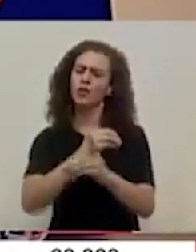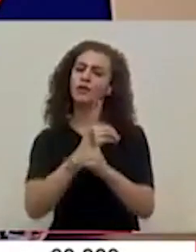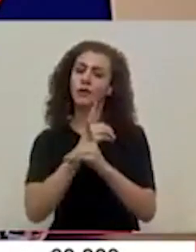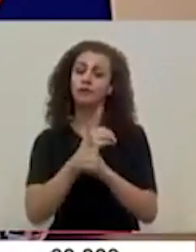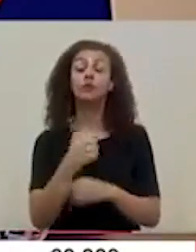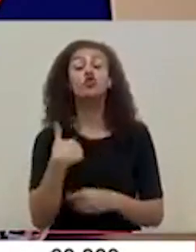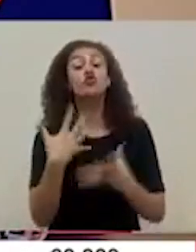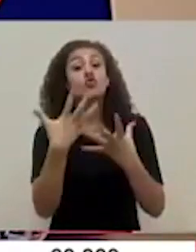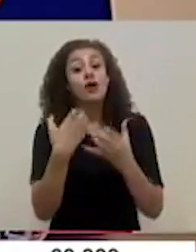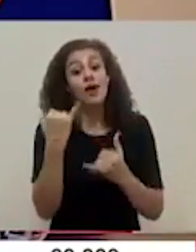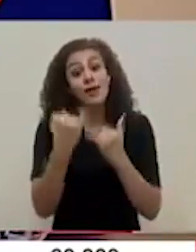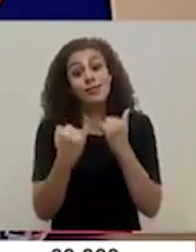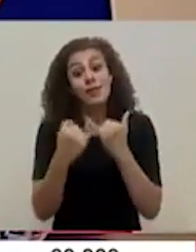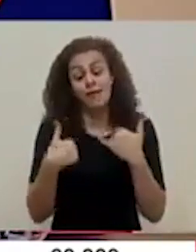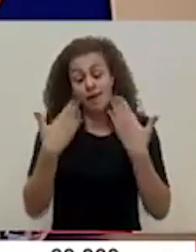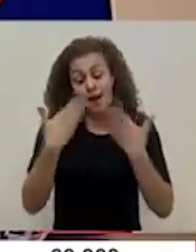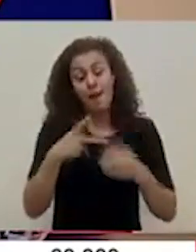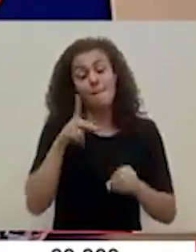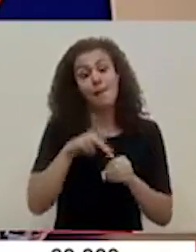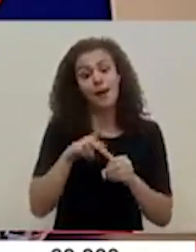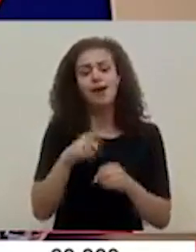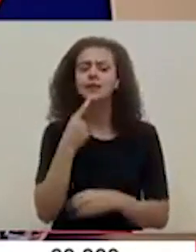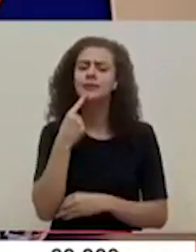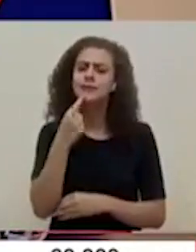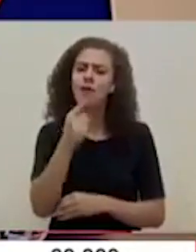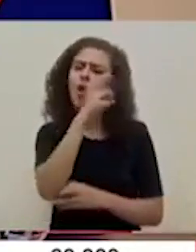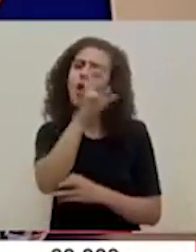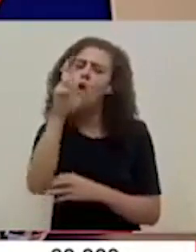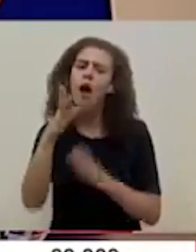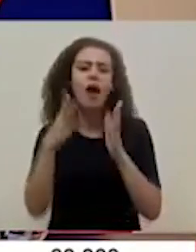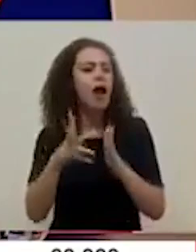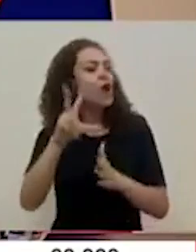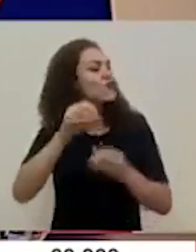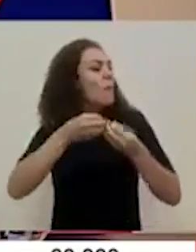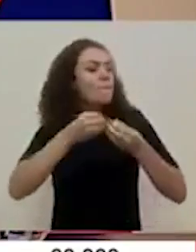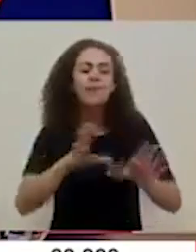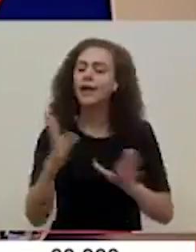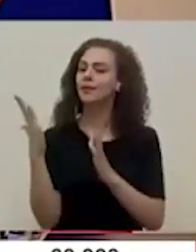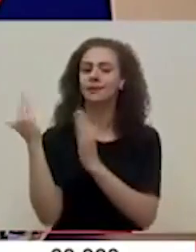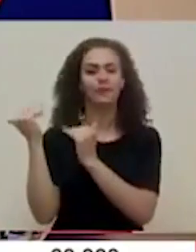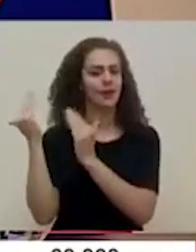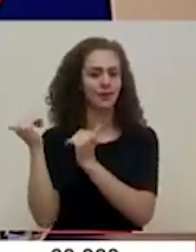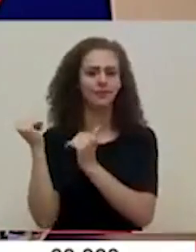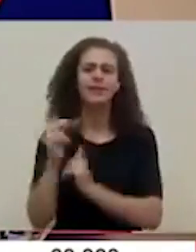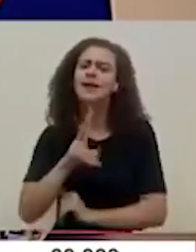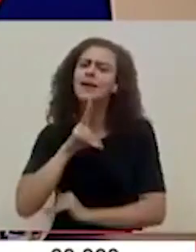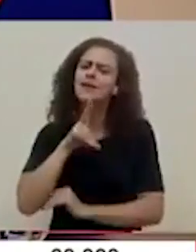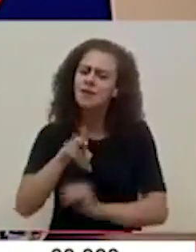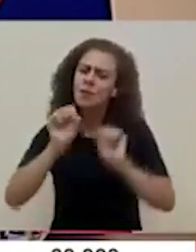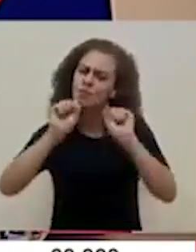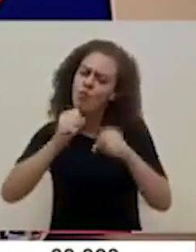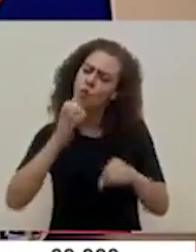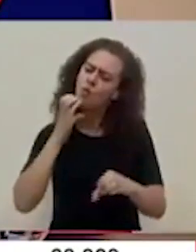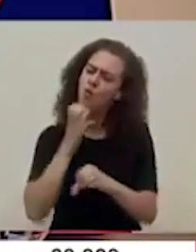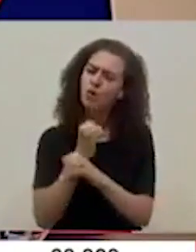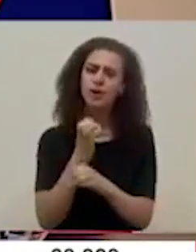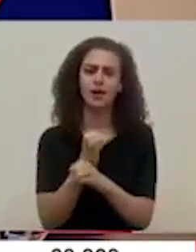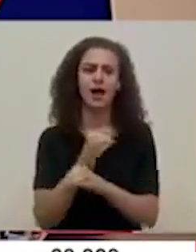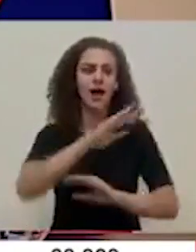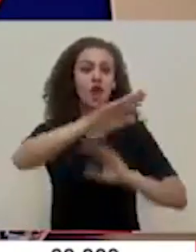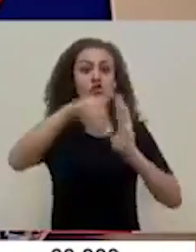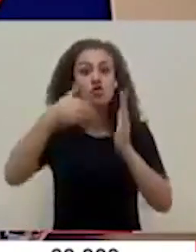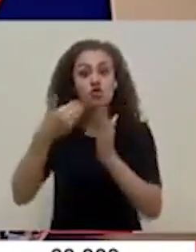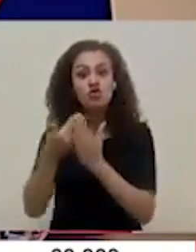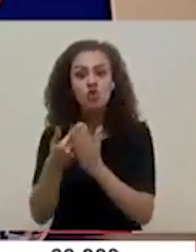Yo quisiera terminar mi participación hoy diciendo costarricenses no perdamos la esperanza. De verdad que podemos cuidar entre